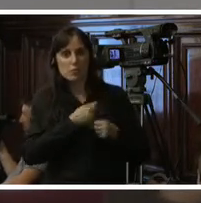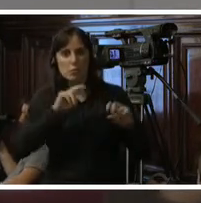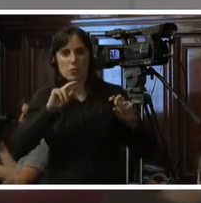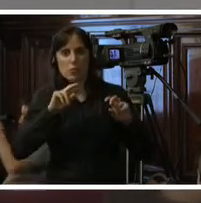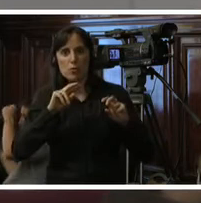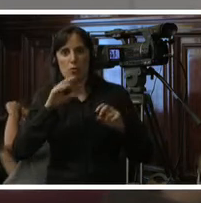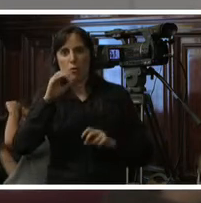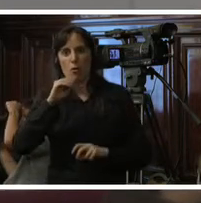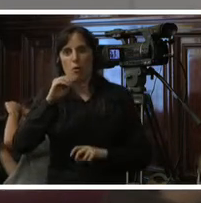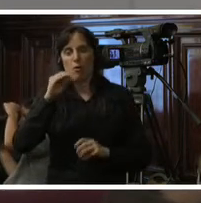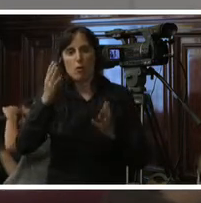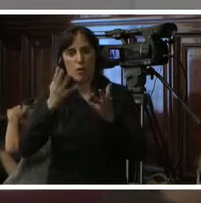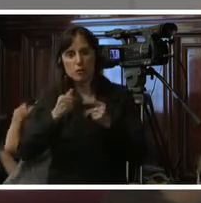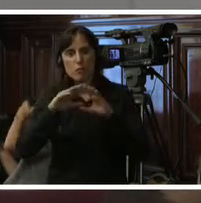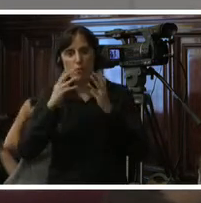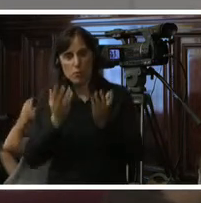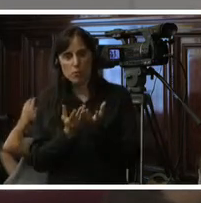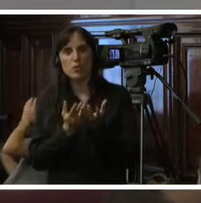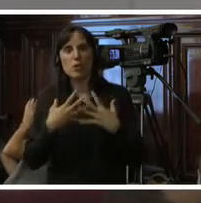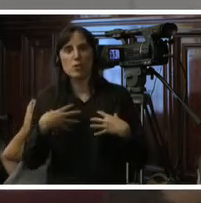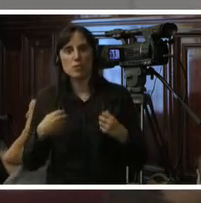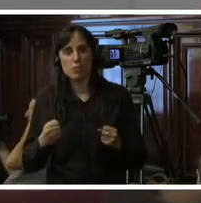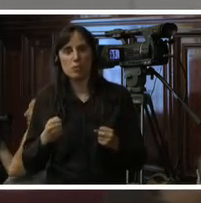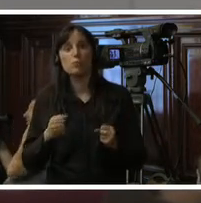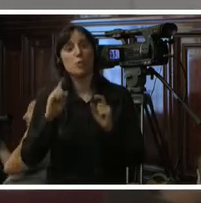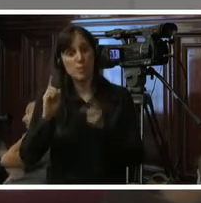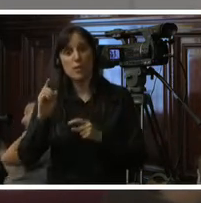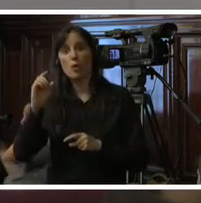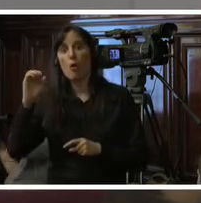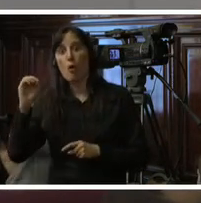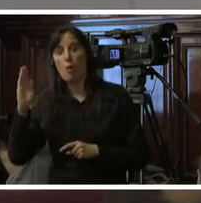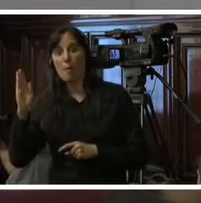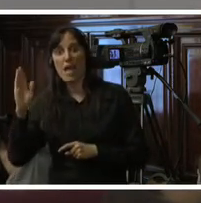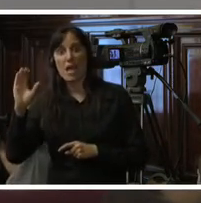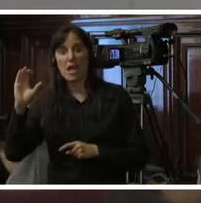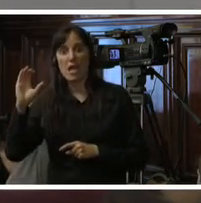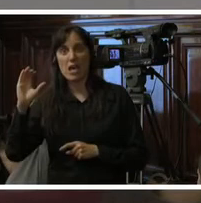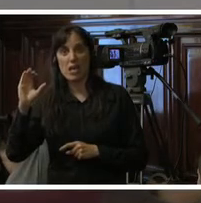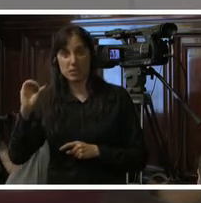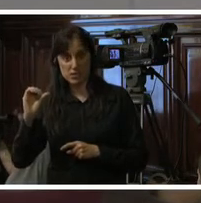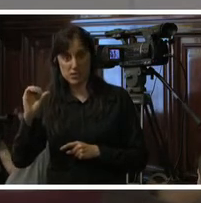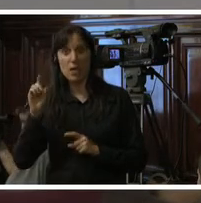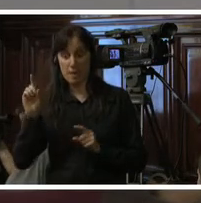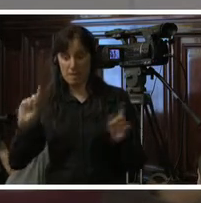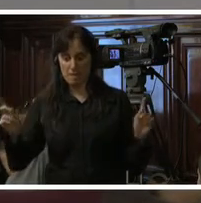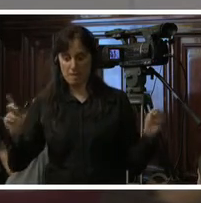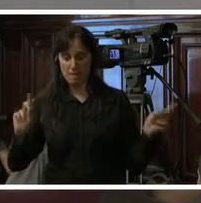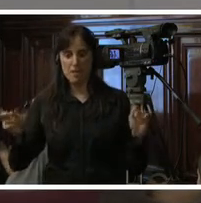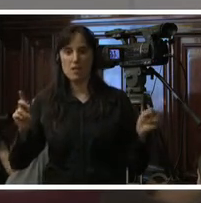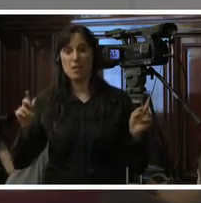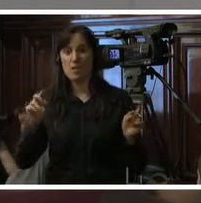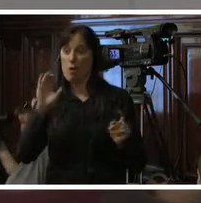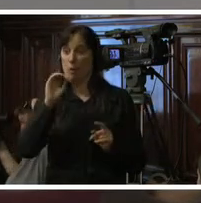ciertamente pero también debemos buscar la de la OPS que es nuestro organismo